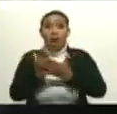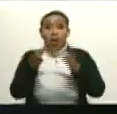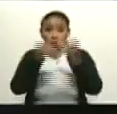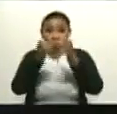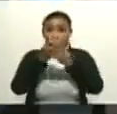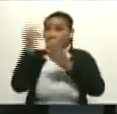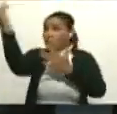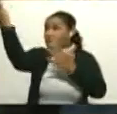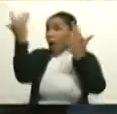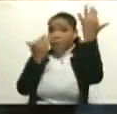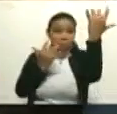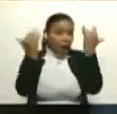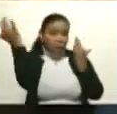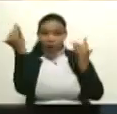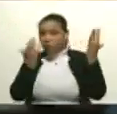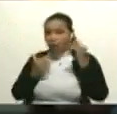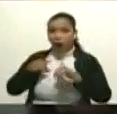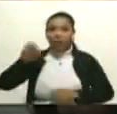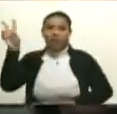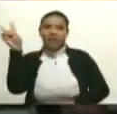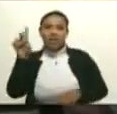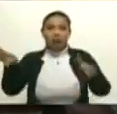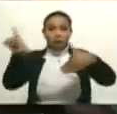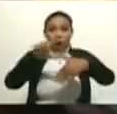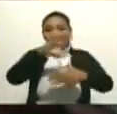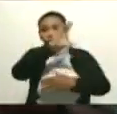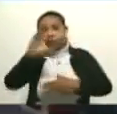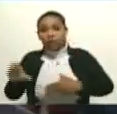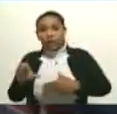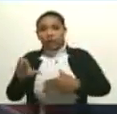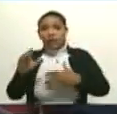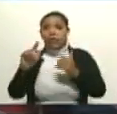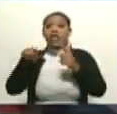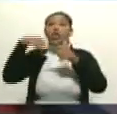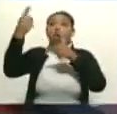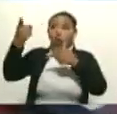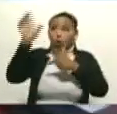de distintos países de América Latina, del Caribe, y un poco más allá.